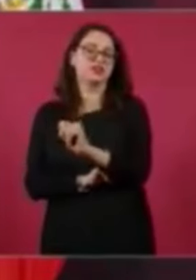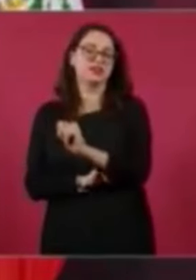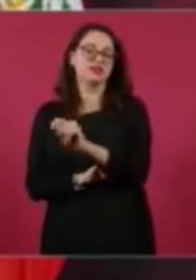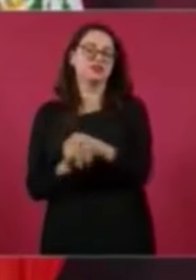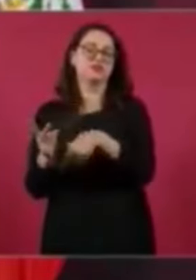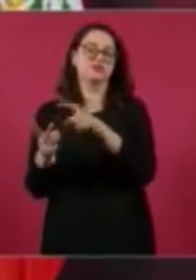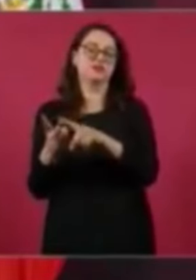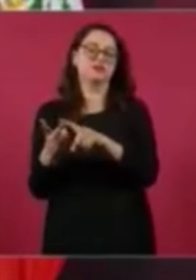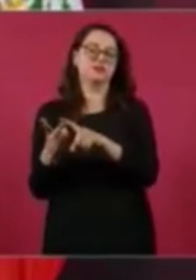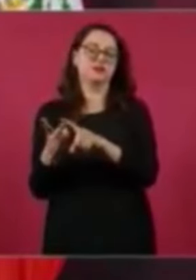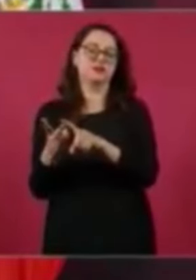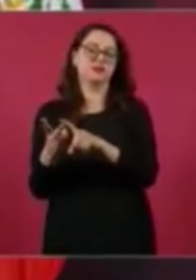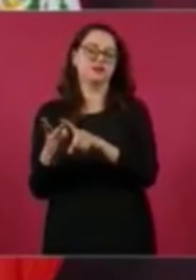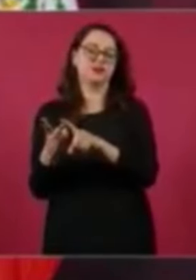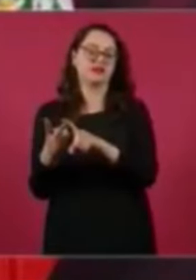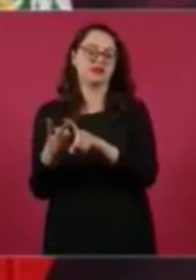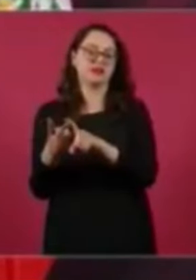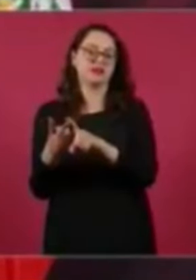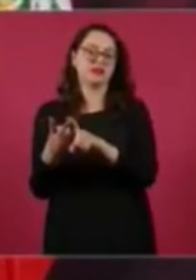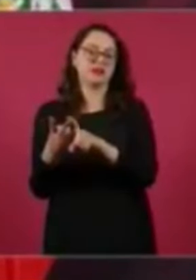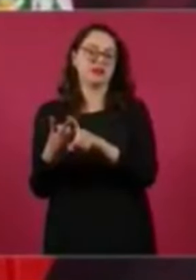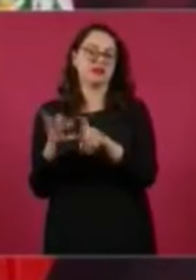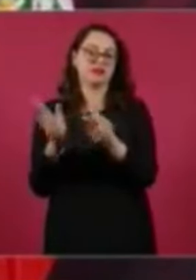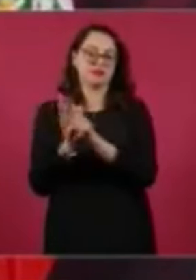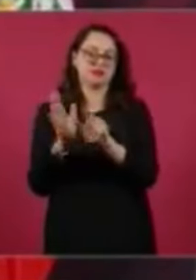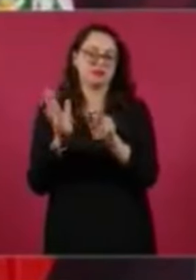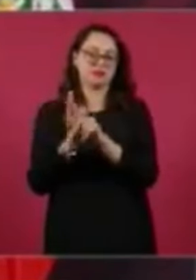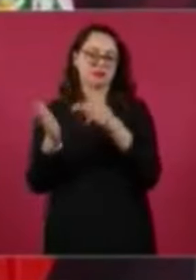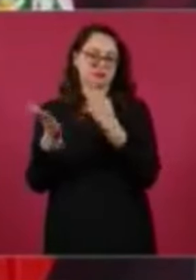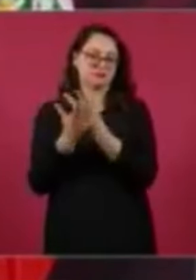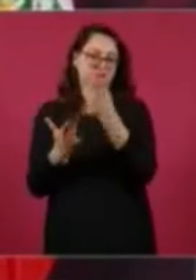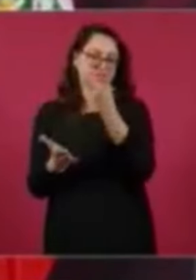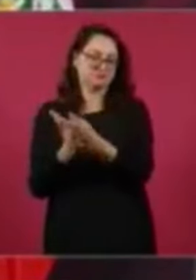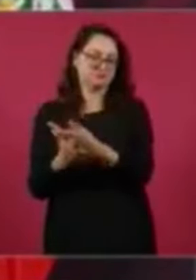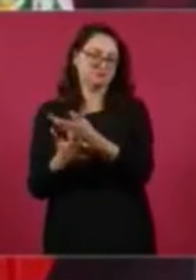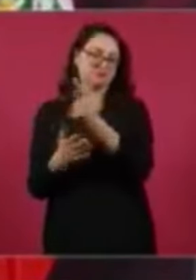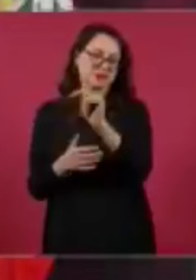la del periodista premiado,